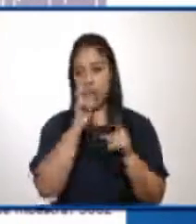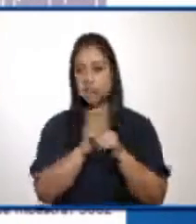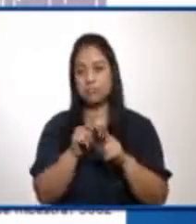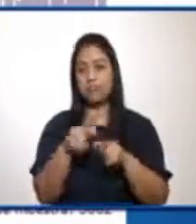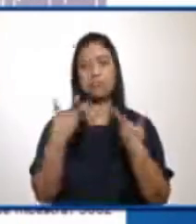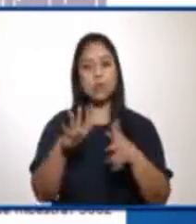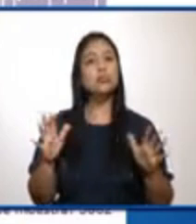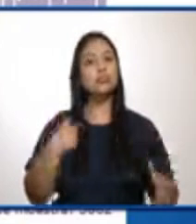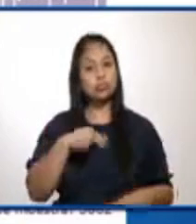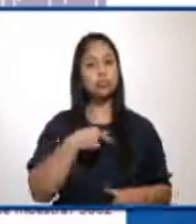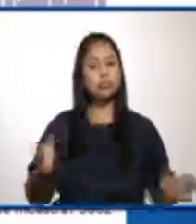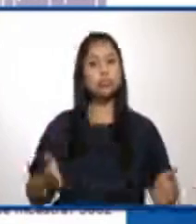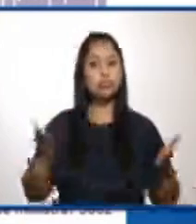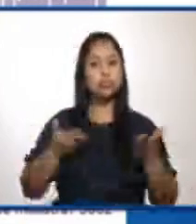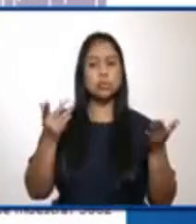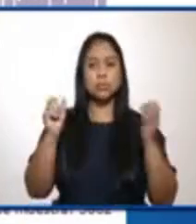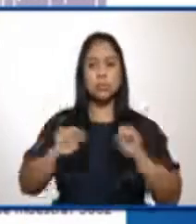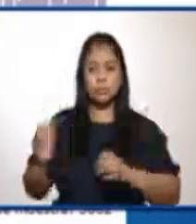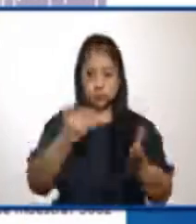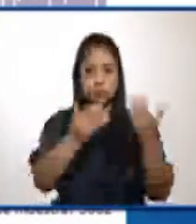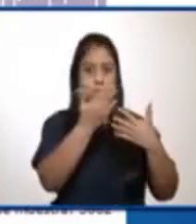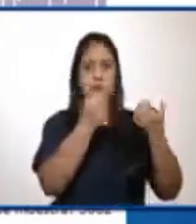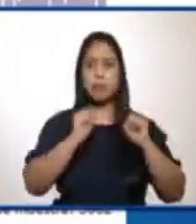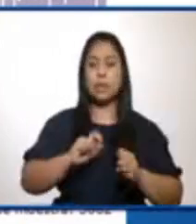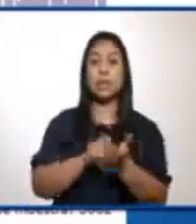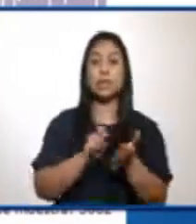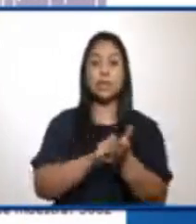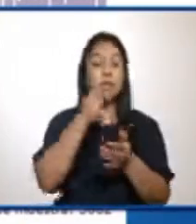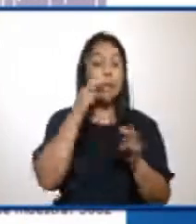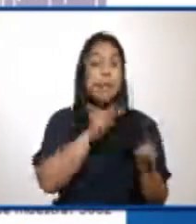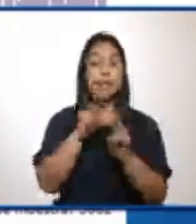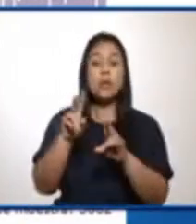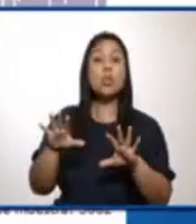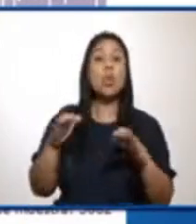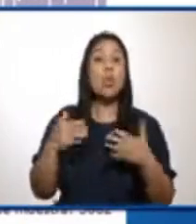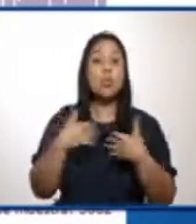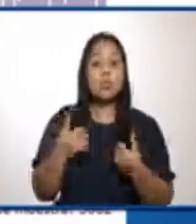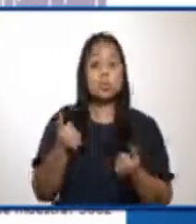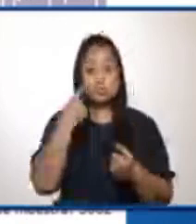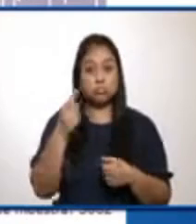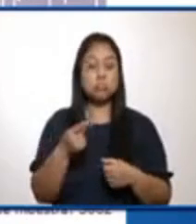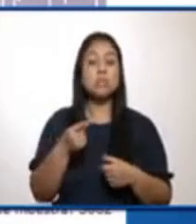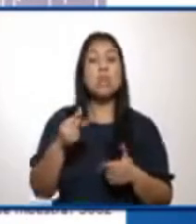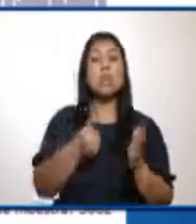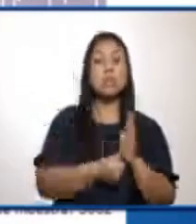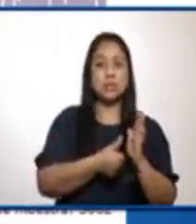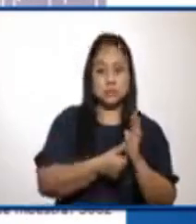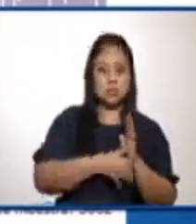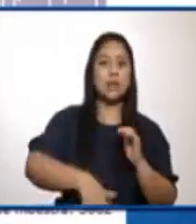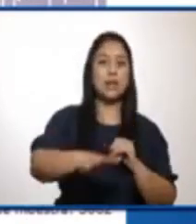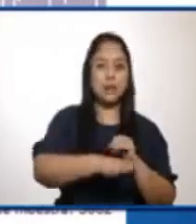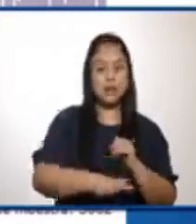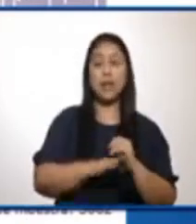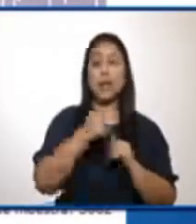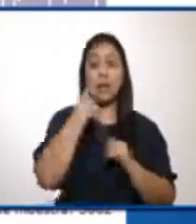realización de las pruebas porque esto nos ayuda muchísimo a ver el comportamiento de la epidemia a nivel municipal. Estamos